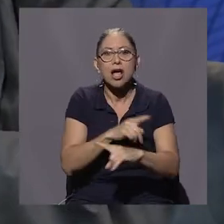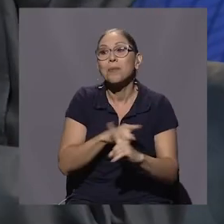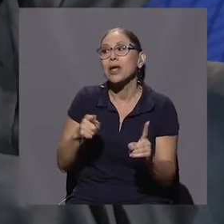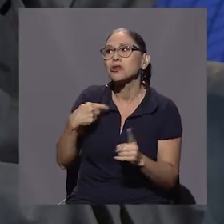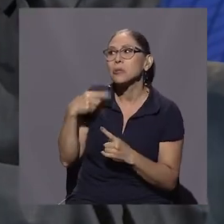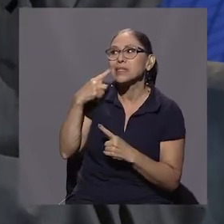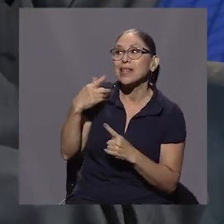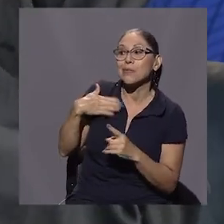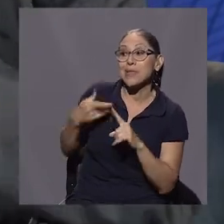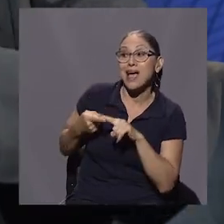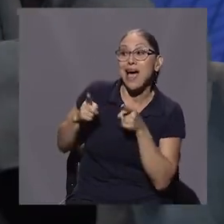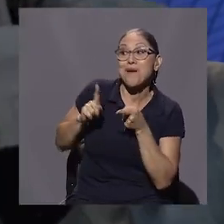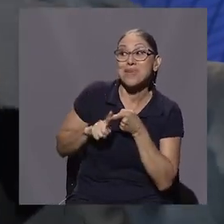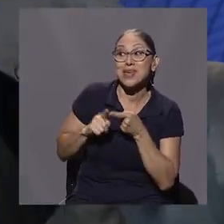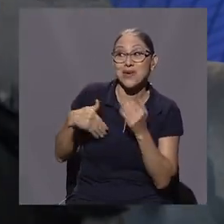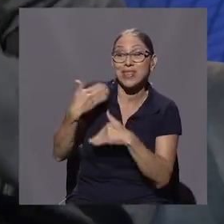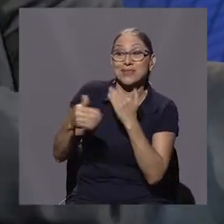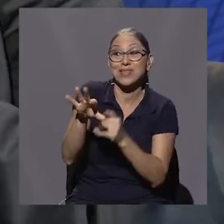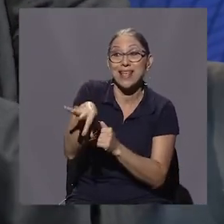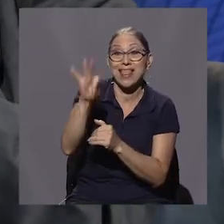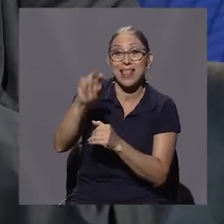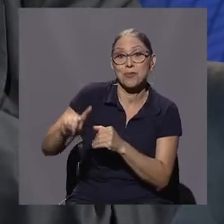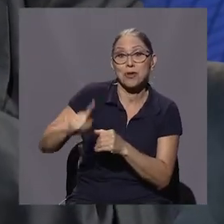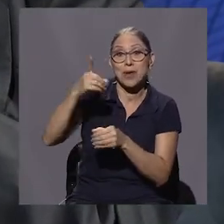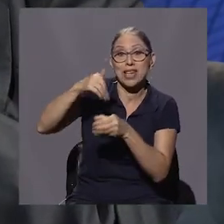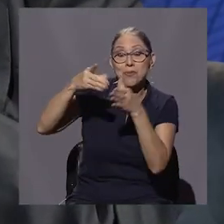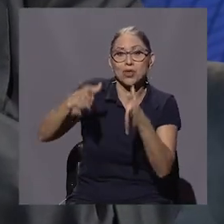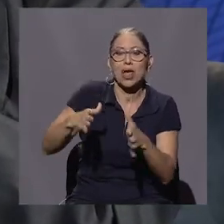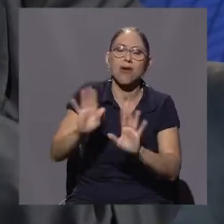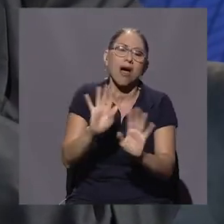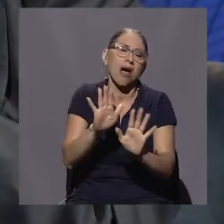primero o de segundo lugar de diputado, pues mejor que se queden ahí donde están,